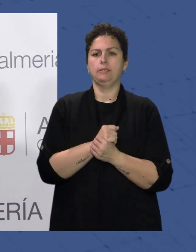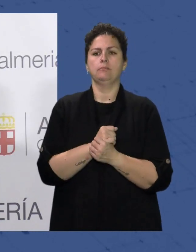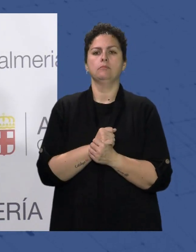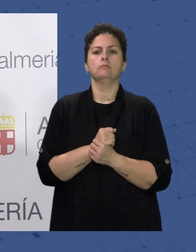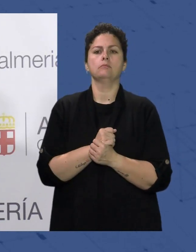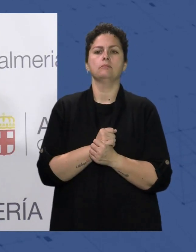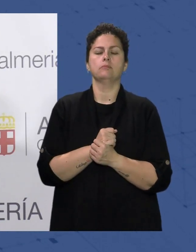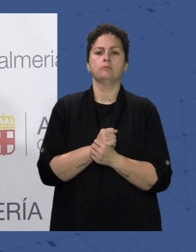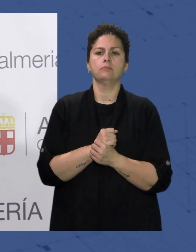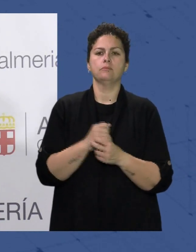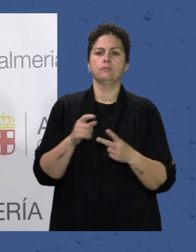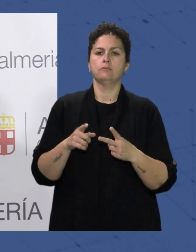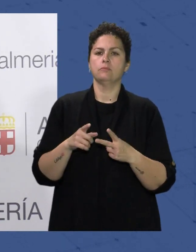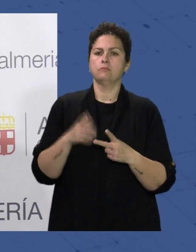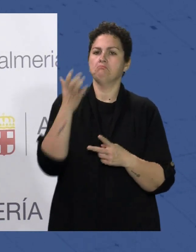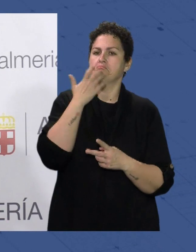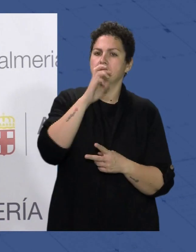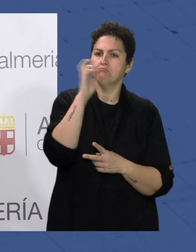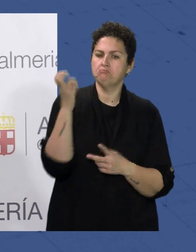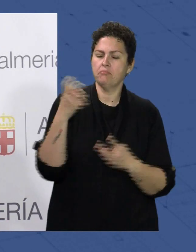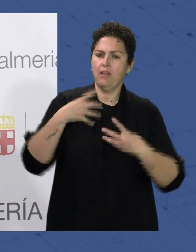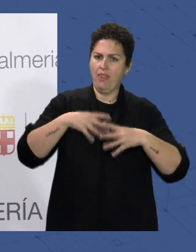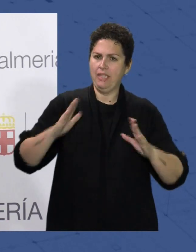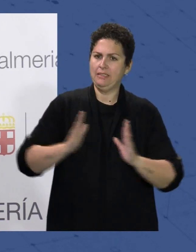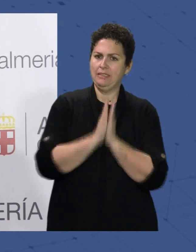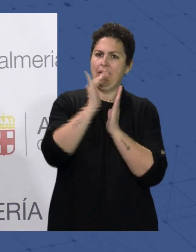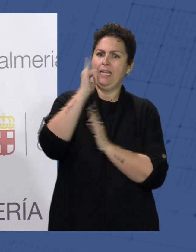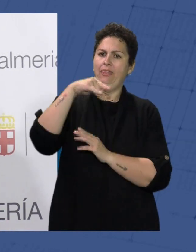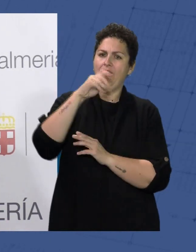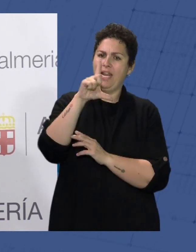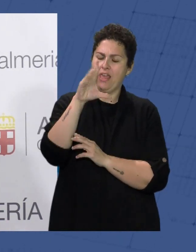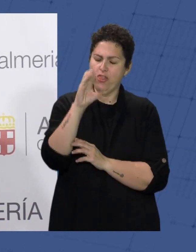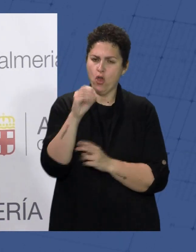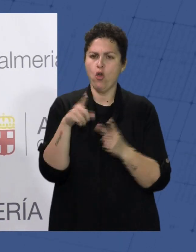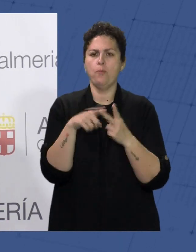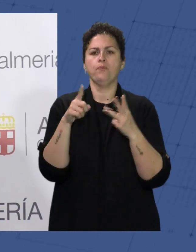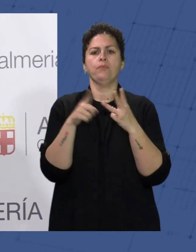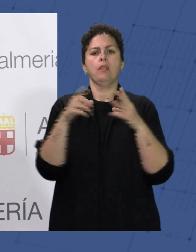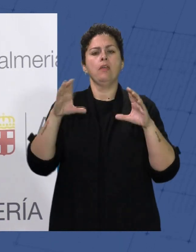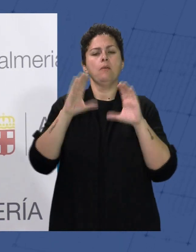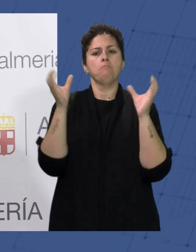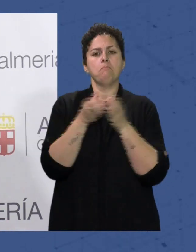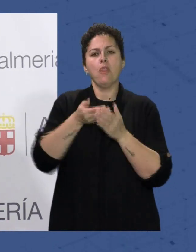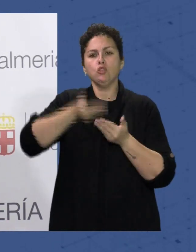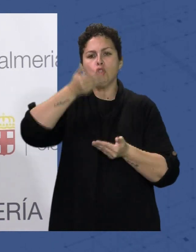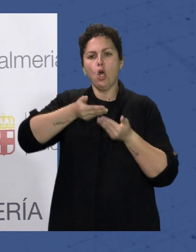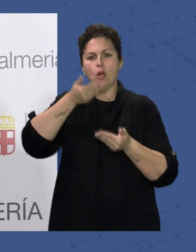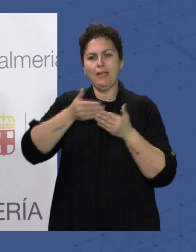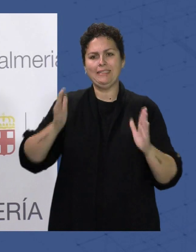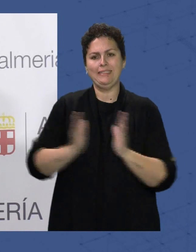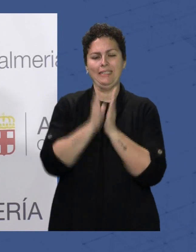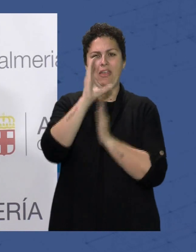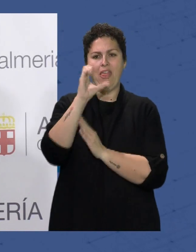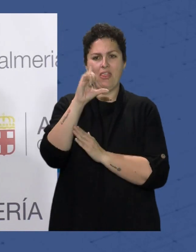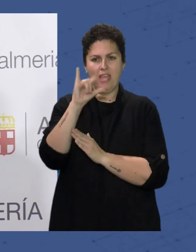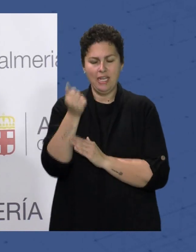Michael Thomas La banda de San Indalecio La banda de Santa Cecilia De Sorbas La banda de la Unión